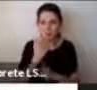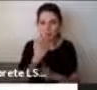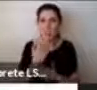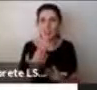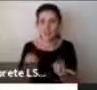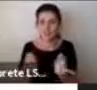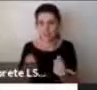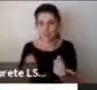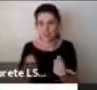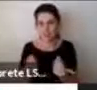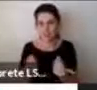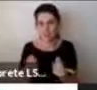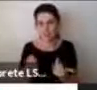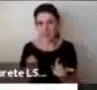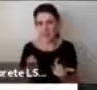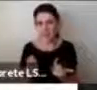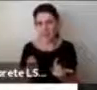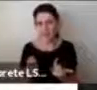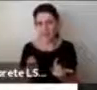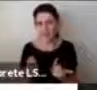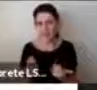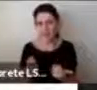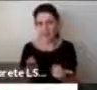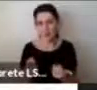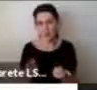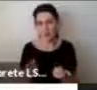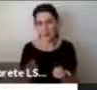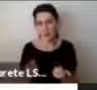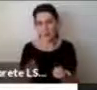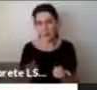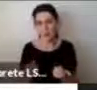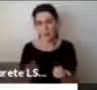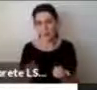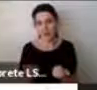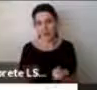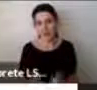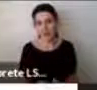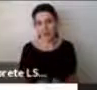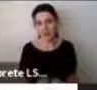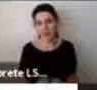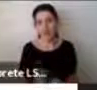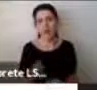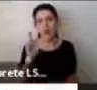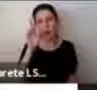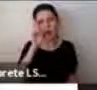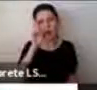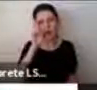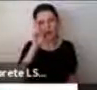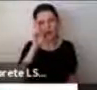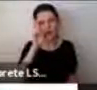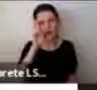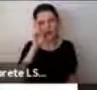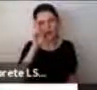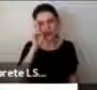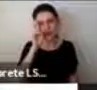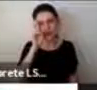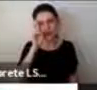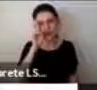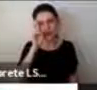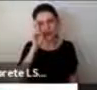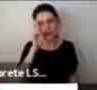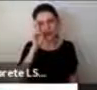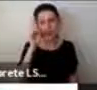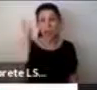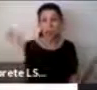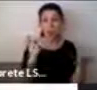entonces esa fue un poco la reflexión que hacemos desde el cómo escribimos